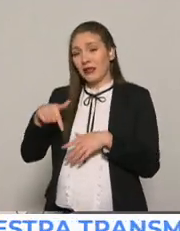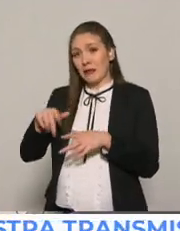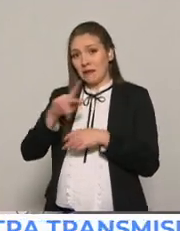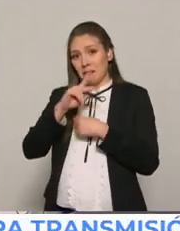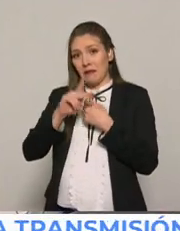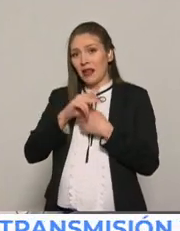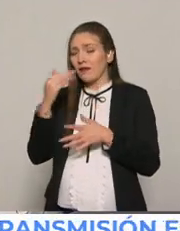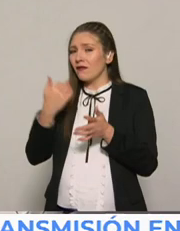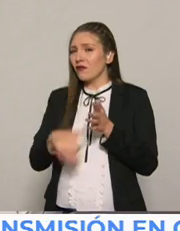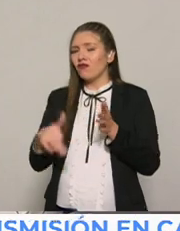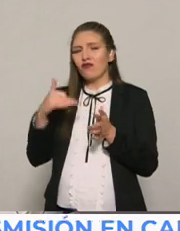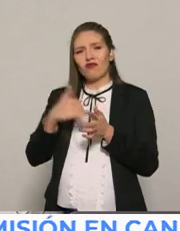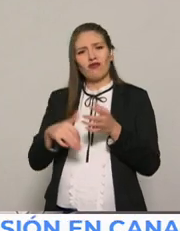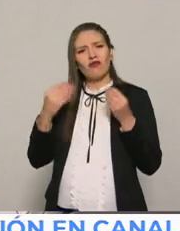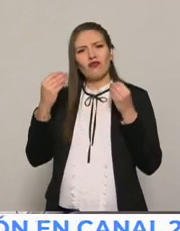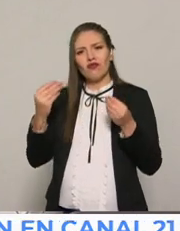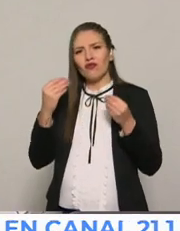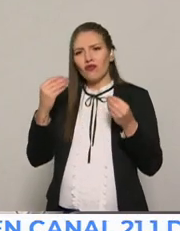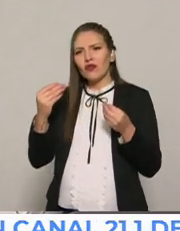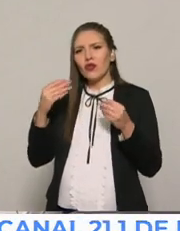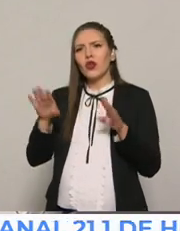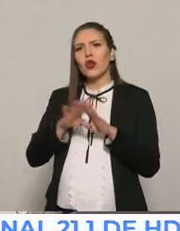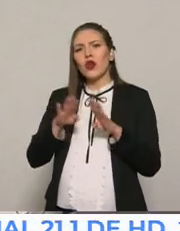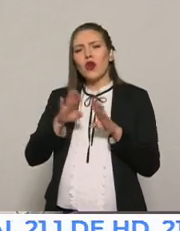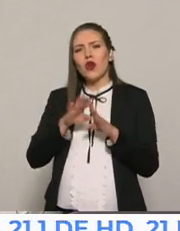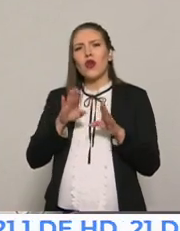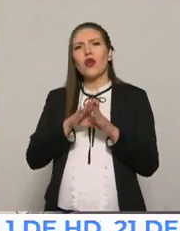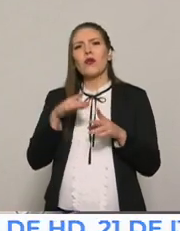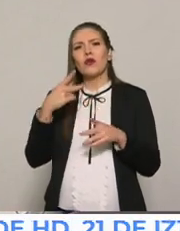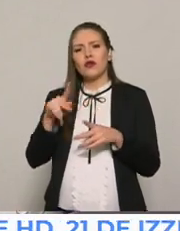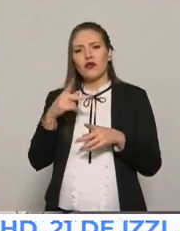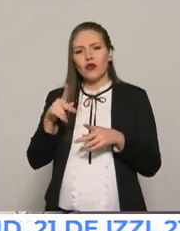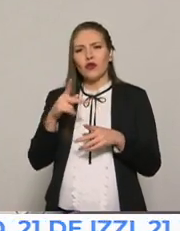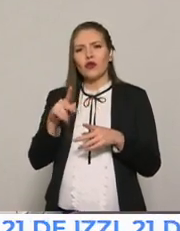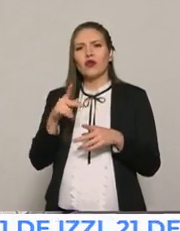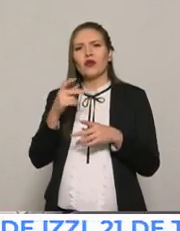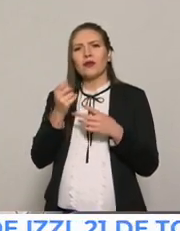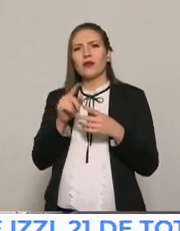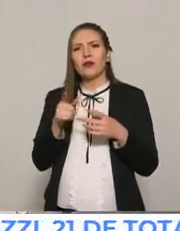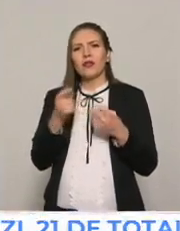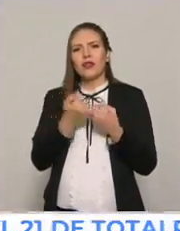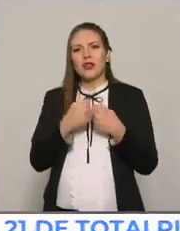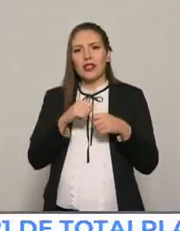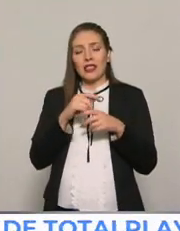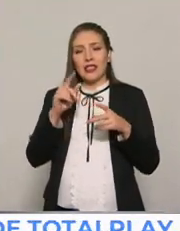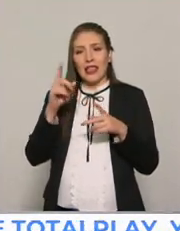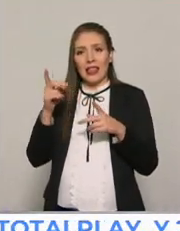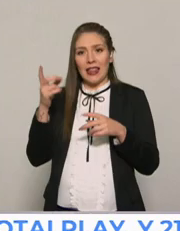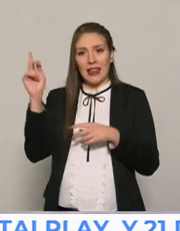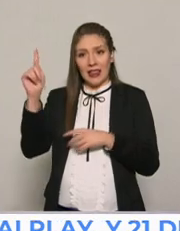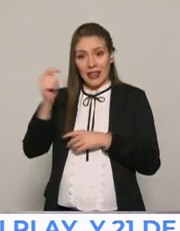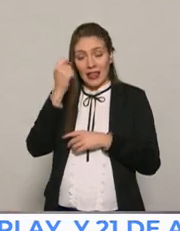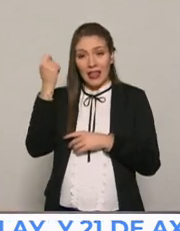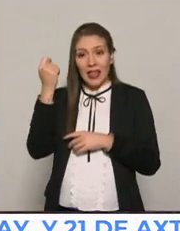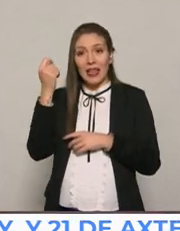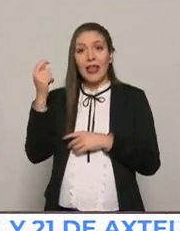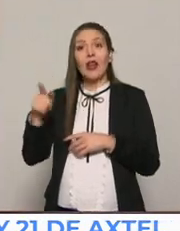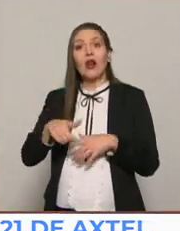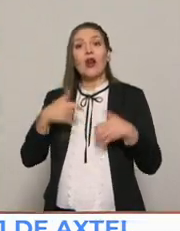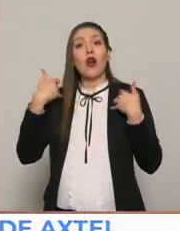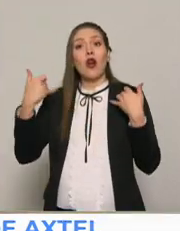sociodigital, es decir, los jóvenes y los niños están mucho más asociados al uso de las tecnologías que las personas